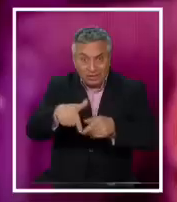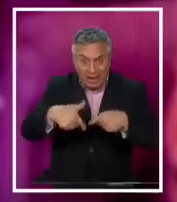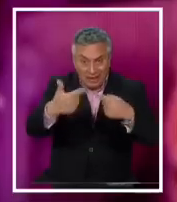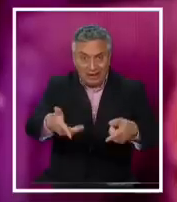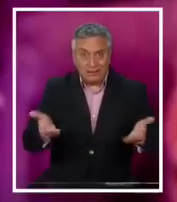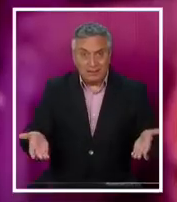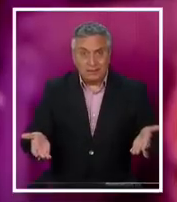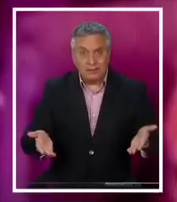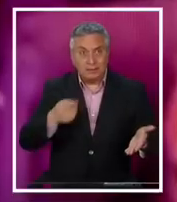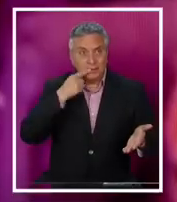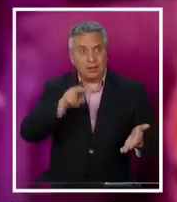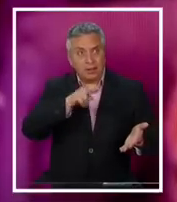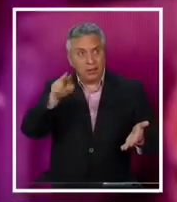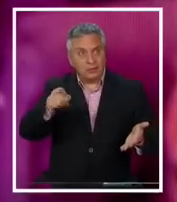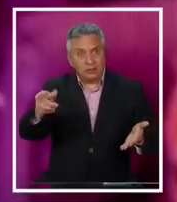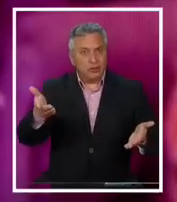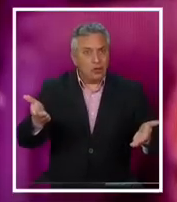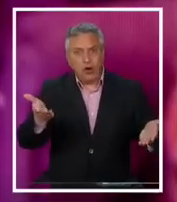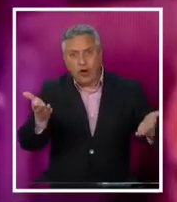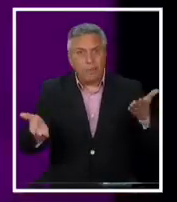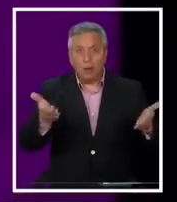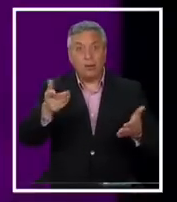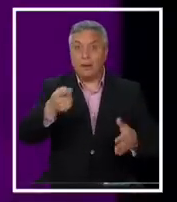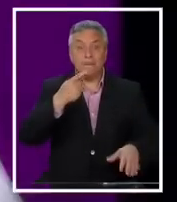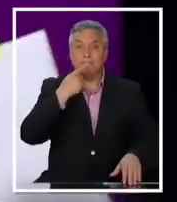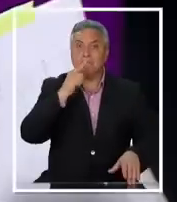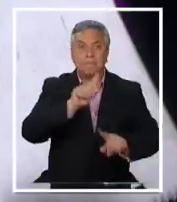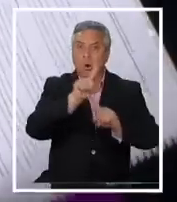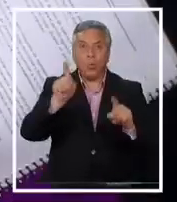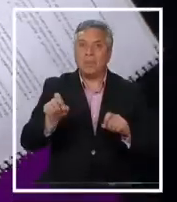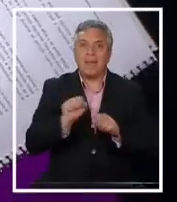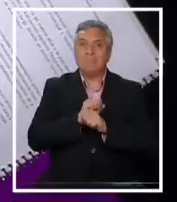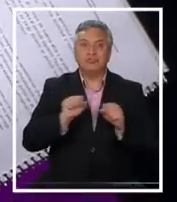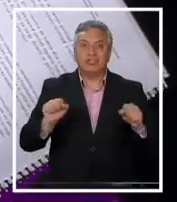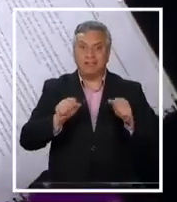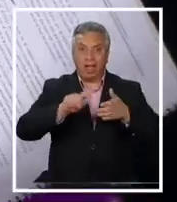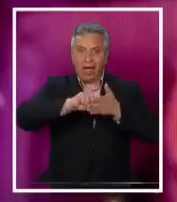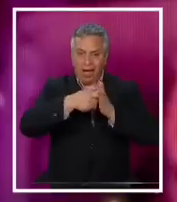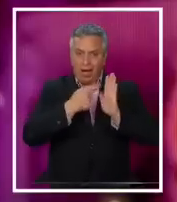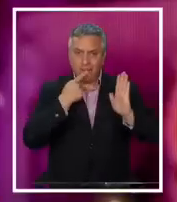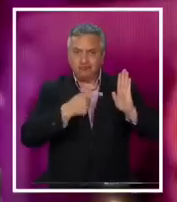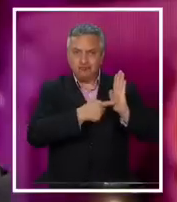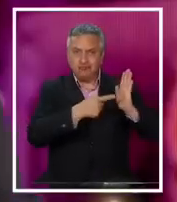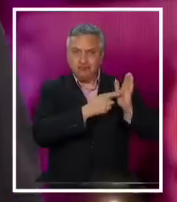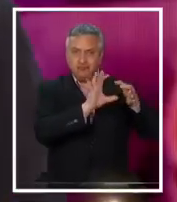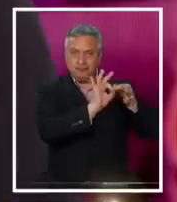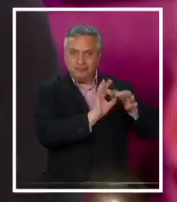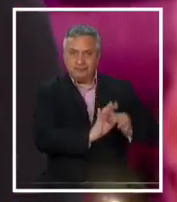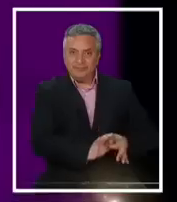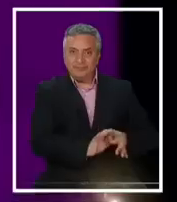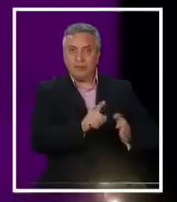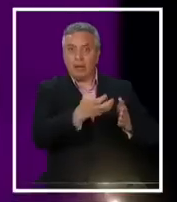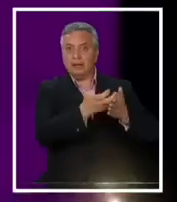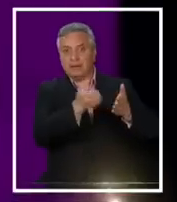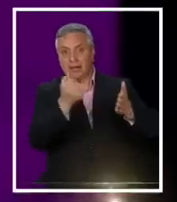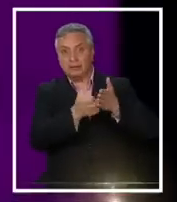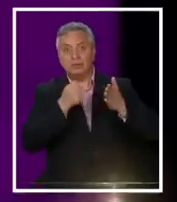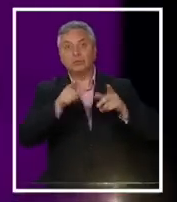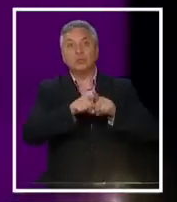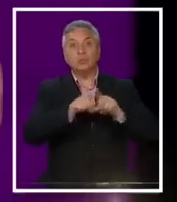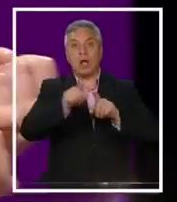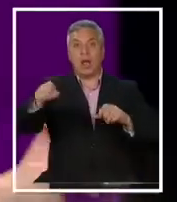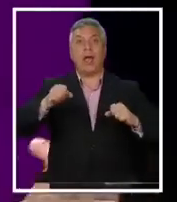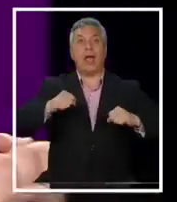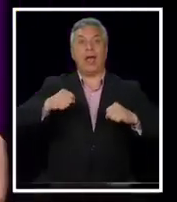reconquistar el voto de Centro de Guerra? Matías, es una pregunta imposible, porque los candados están aquí, y para poder sacarlos, tienes que decirle a los que ganan